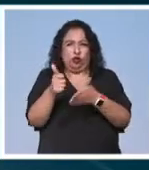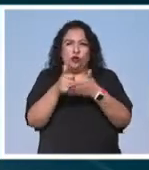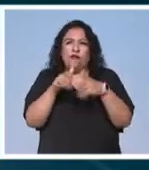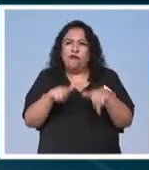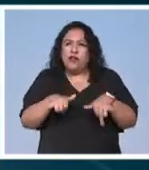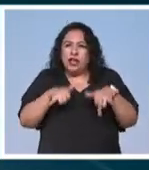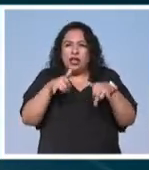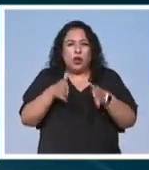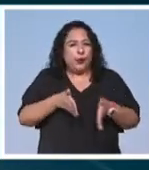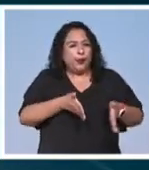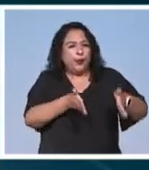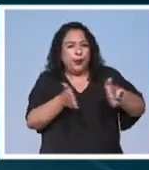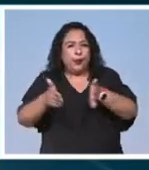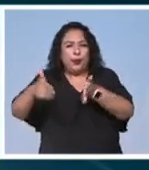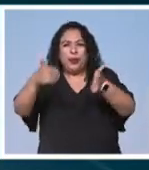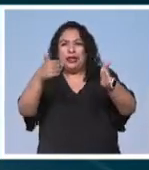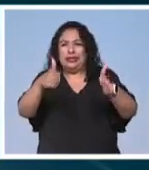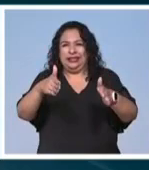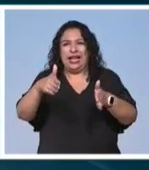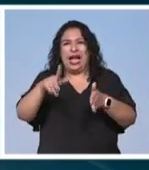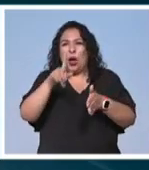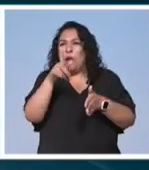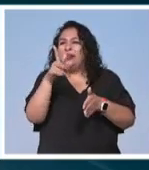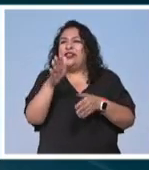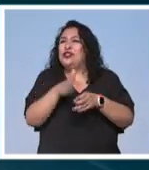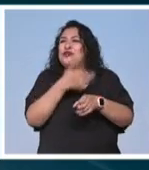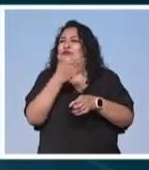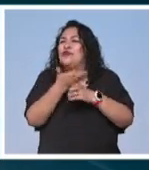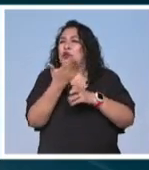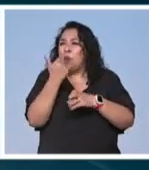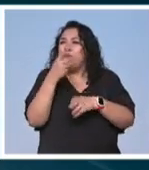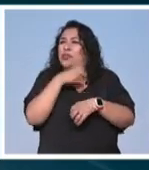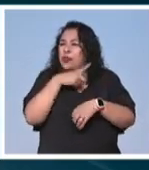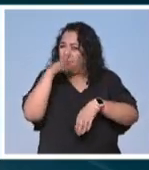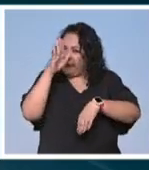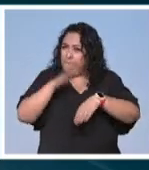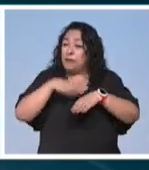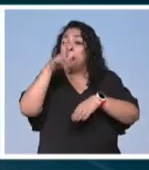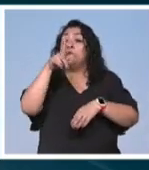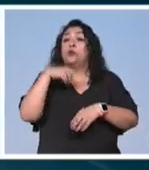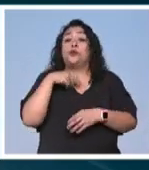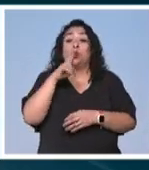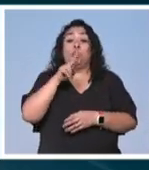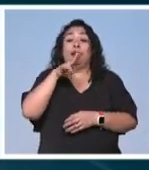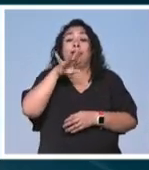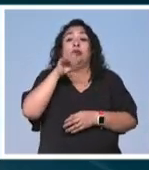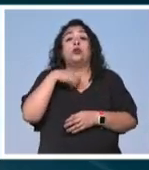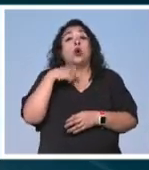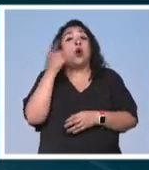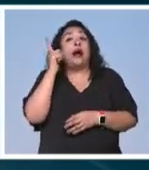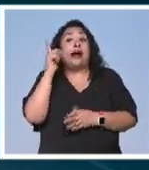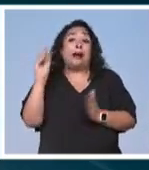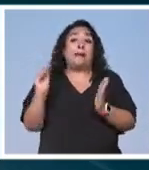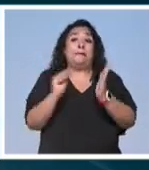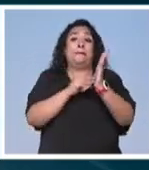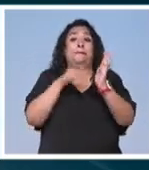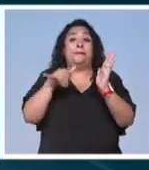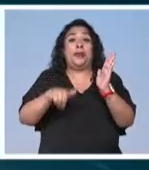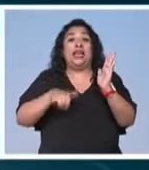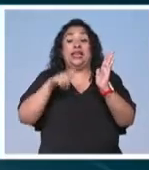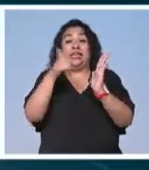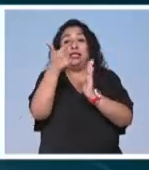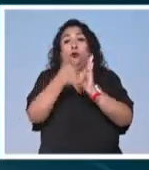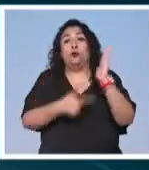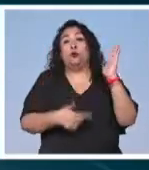y su sistema de canales son insuficientes y deben ser ampliadas La Unesco espera que la inclusión de Venecia en la